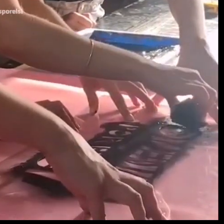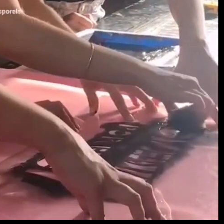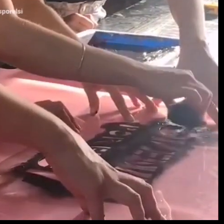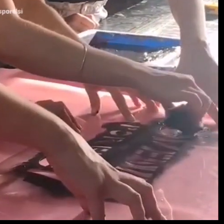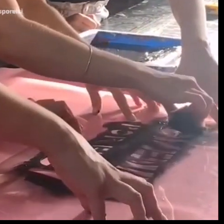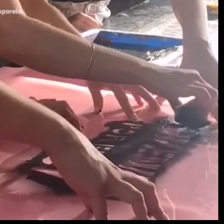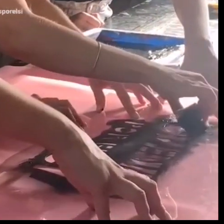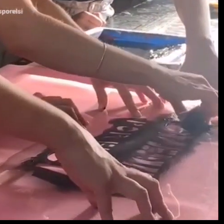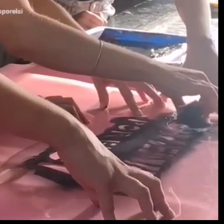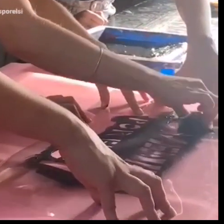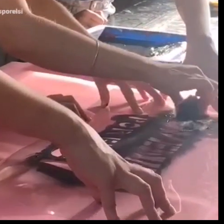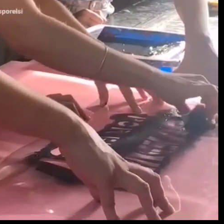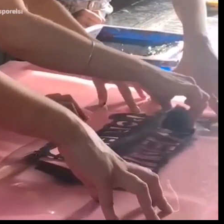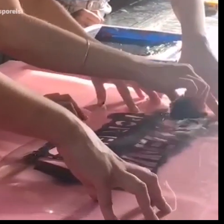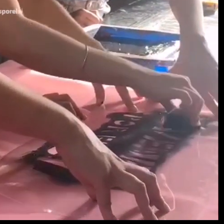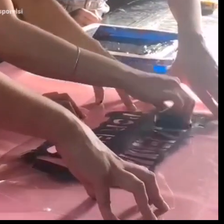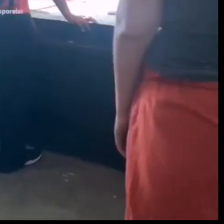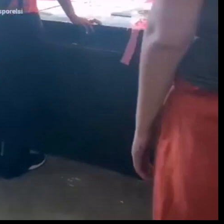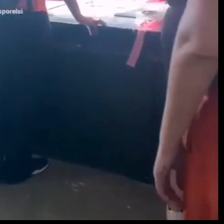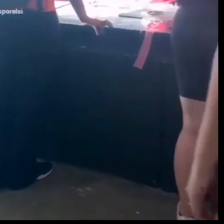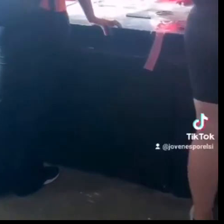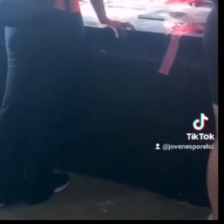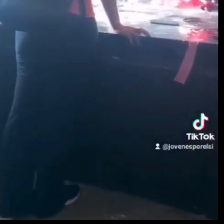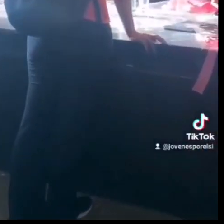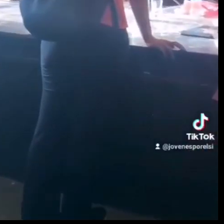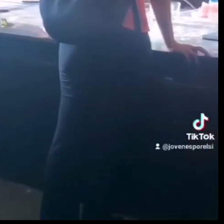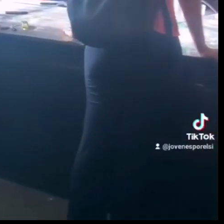Ahora votamos sí, sí, sí, sí, sí, sí.